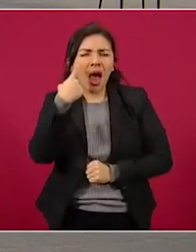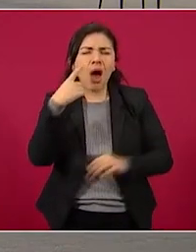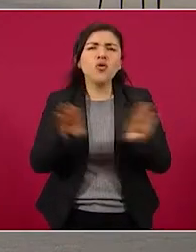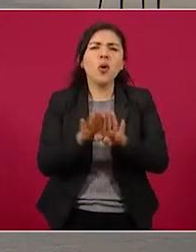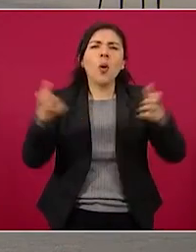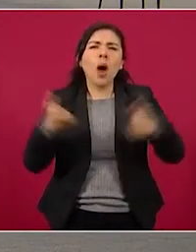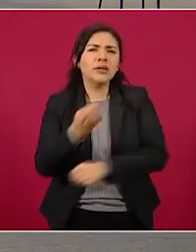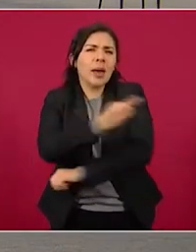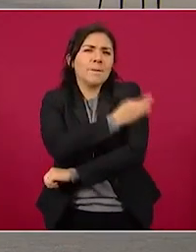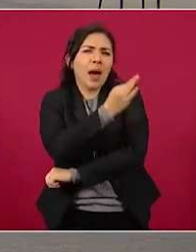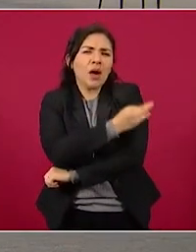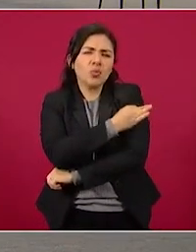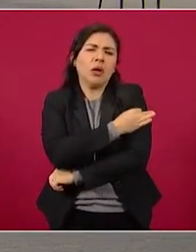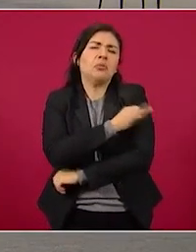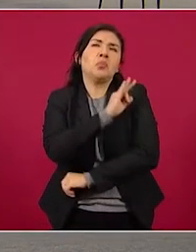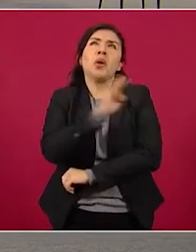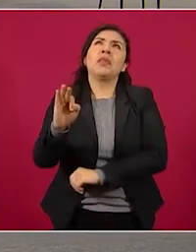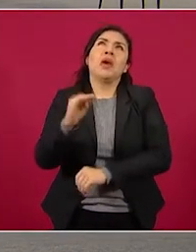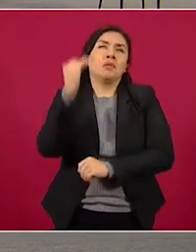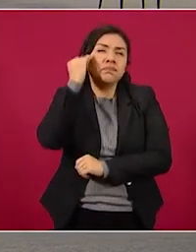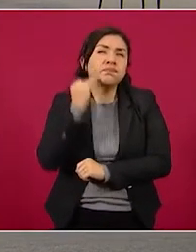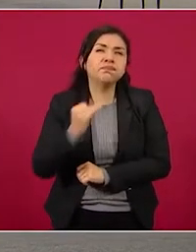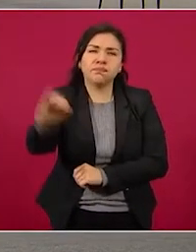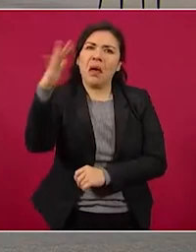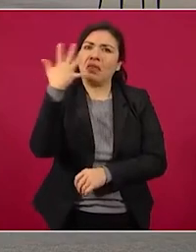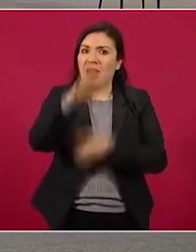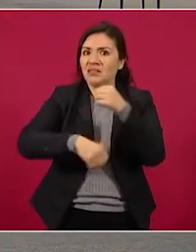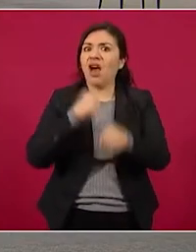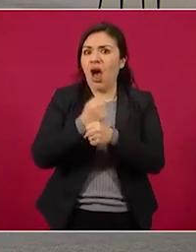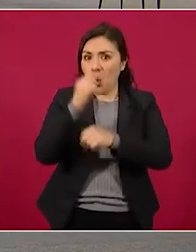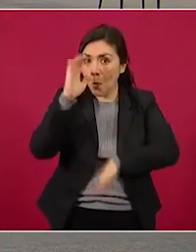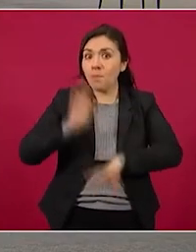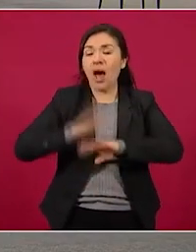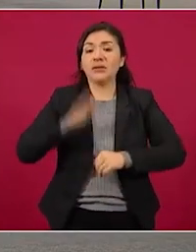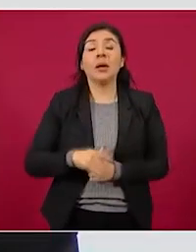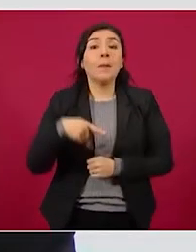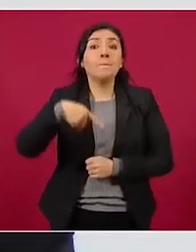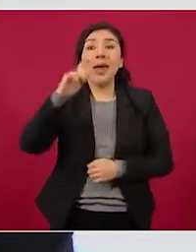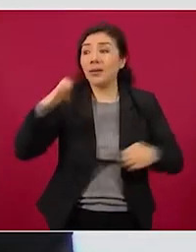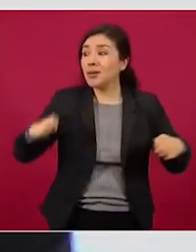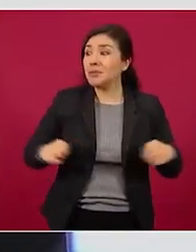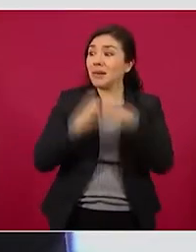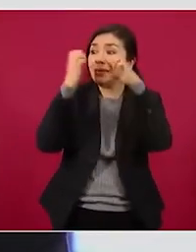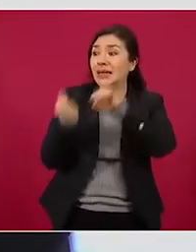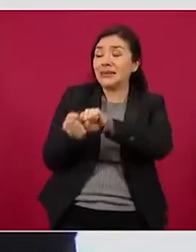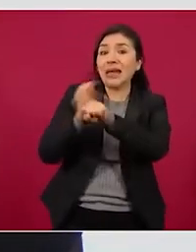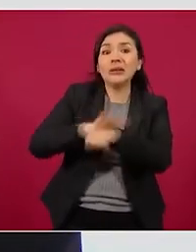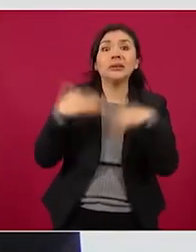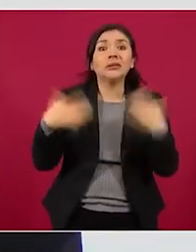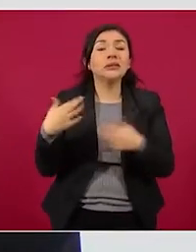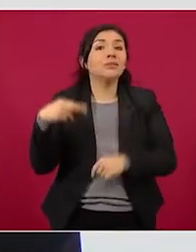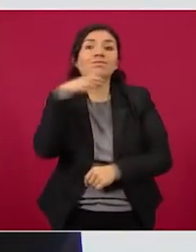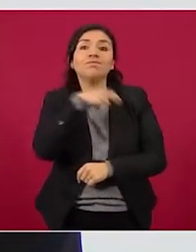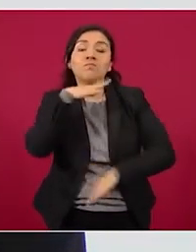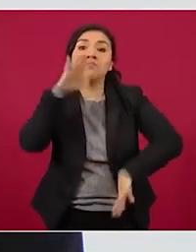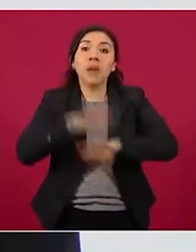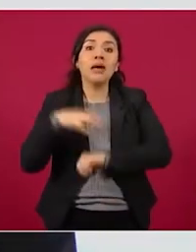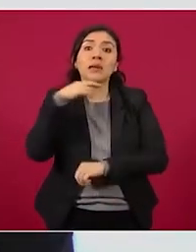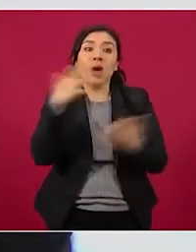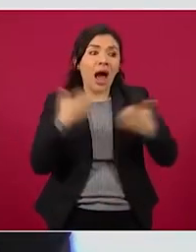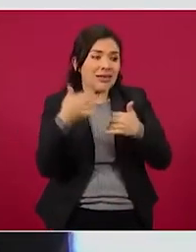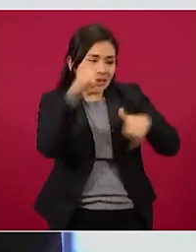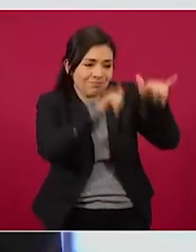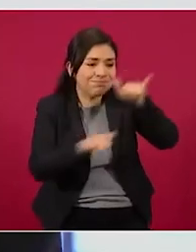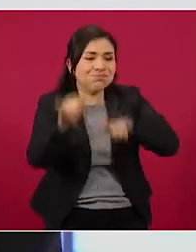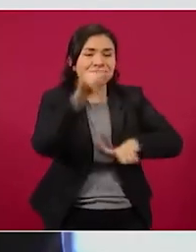vacuna puede tomar más de una década. Sin embargo, la emergencia sanitaria obligó a acelerar los